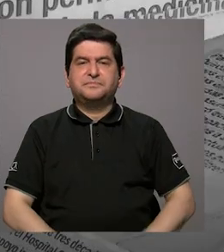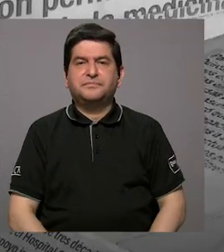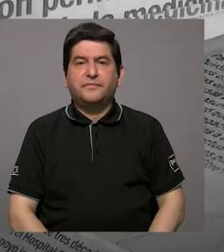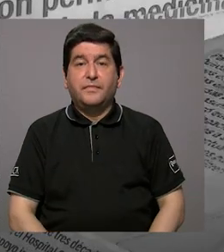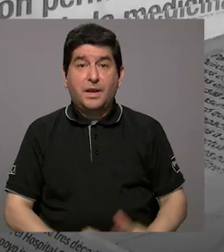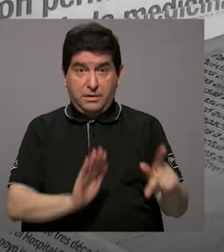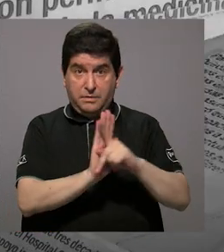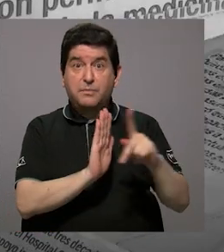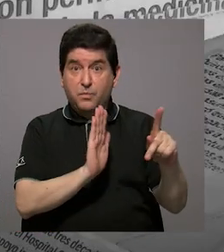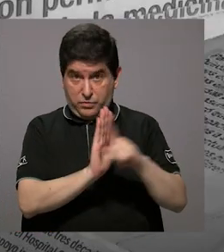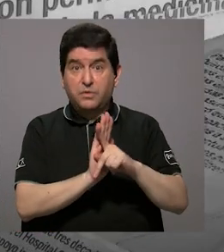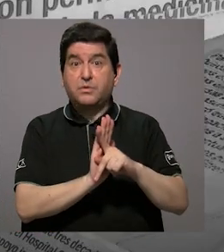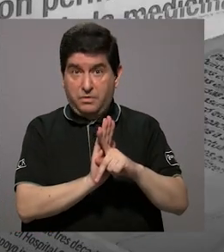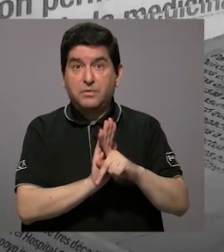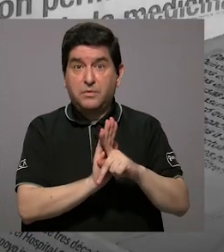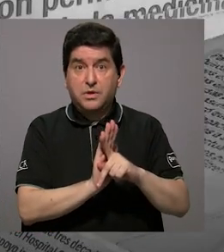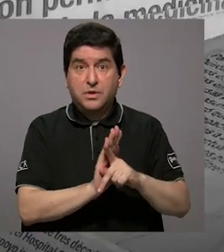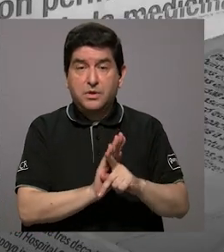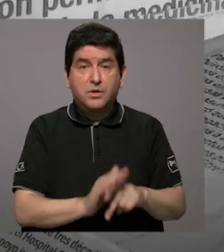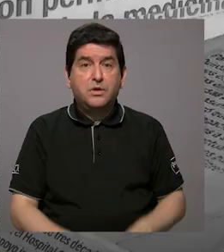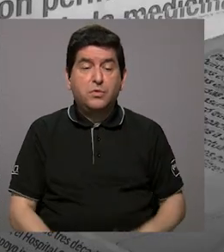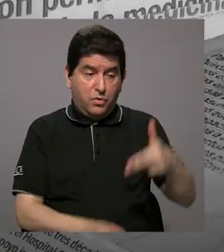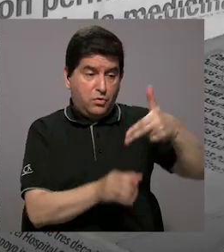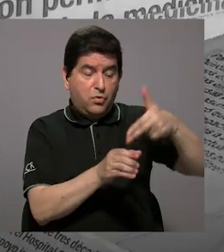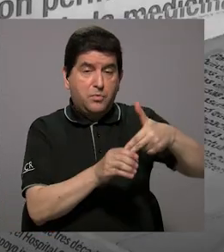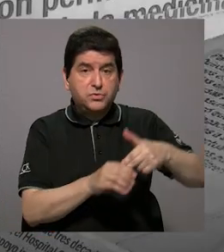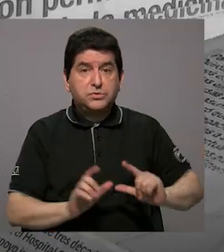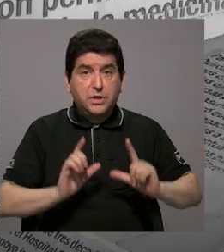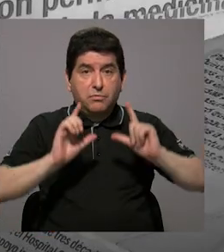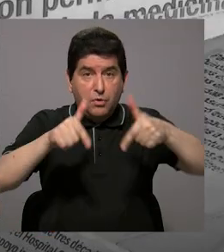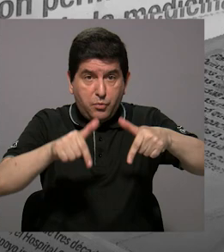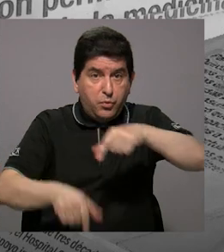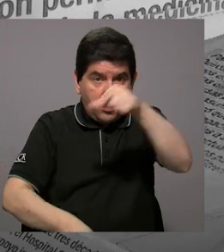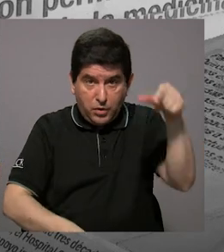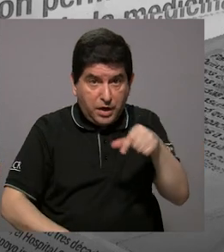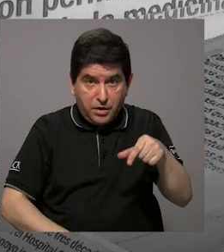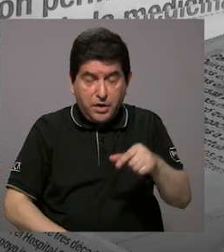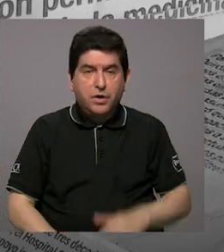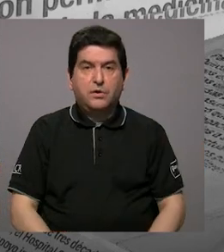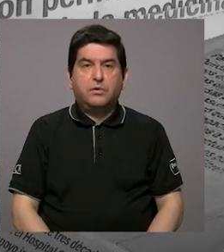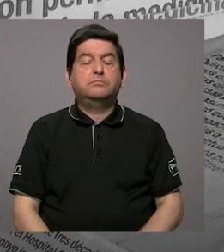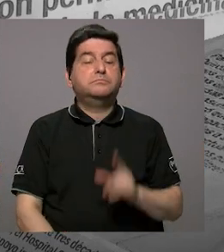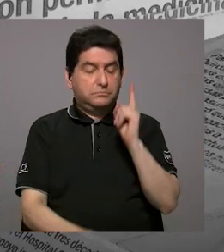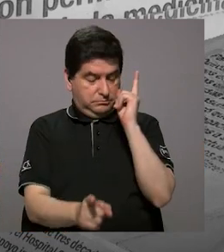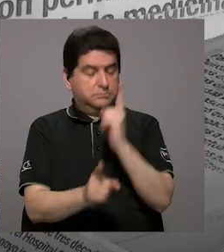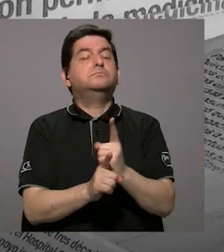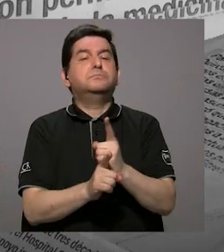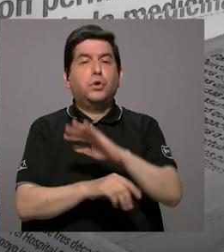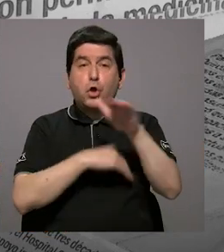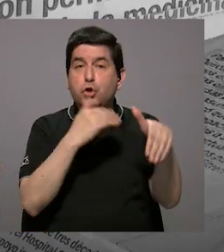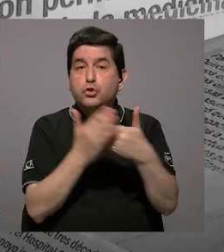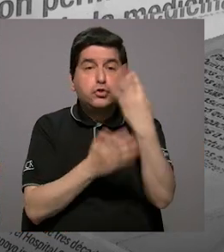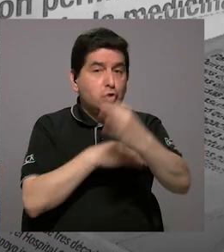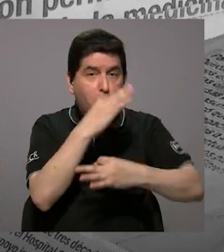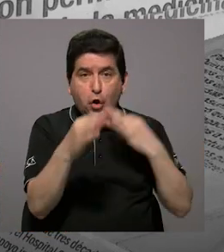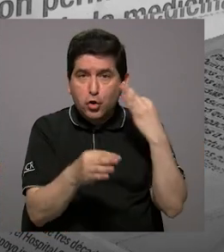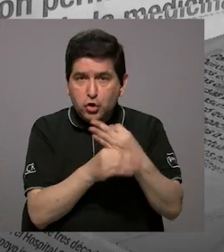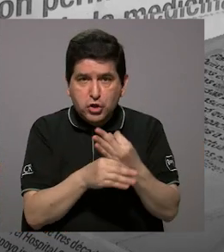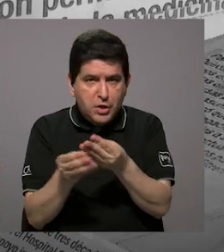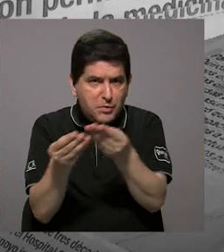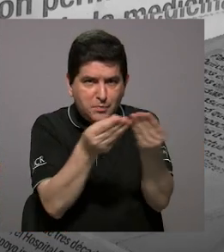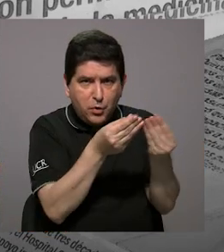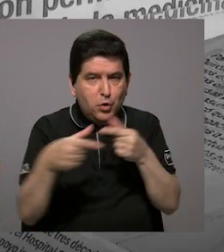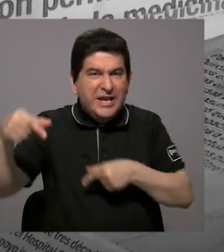¿Es prohibido verter cualquier tipo de hidrocarburos o sustancia a los ríos? Es correcto. Cualquier tipo de